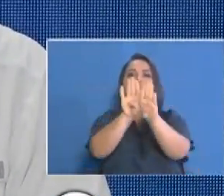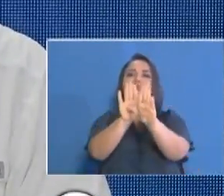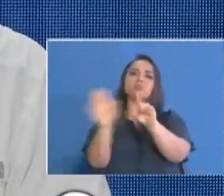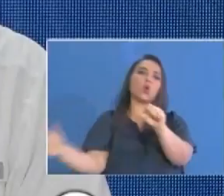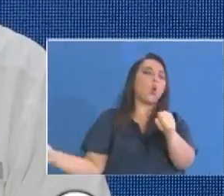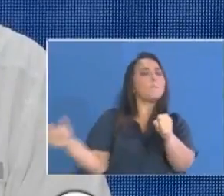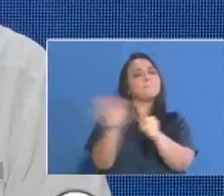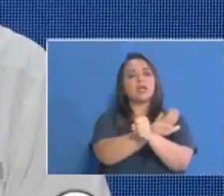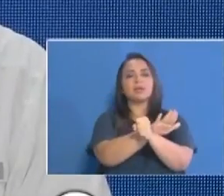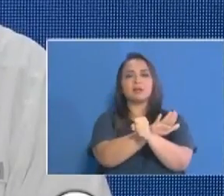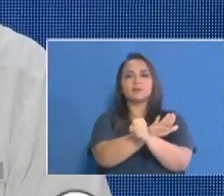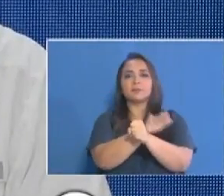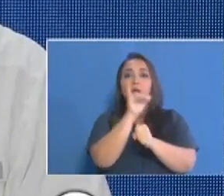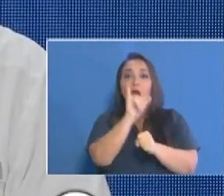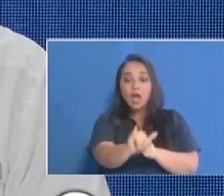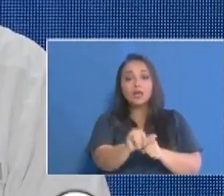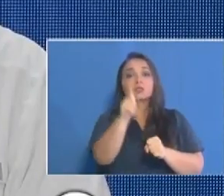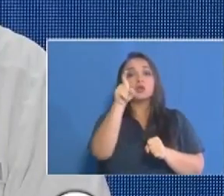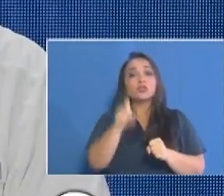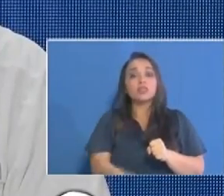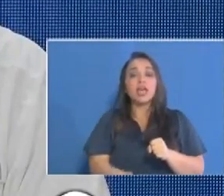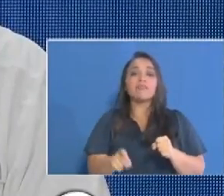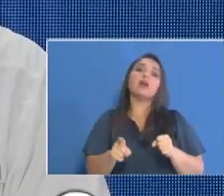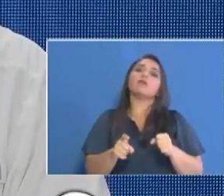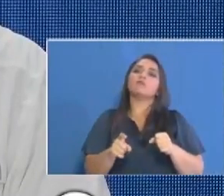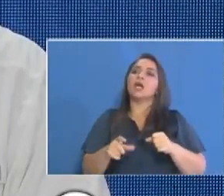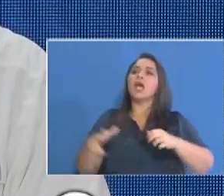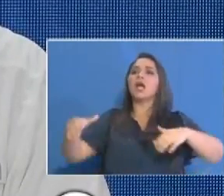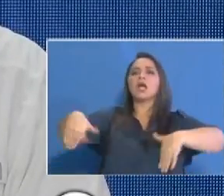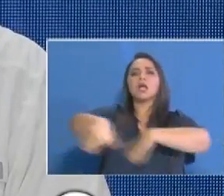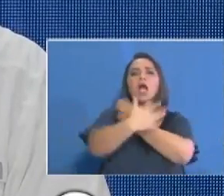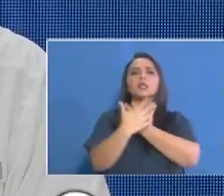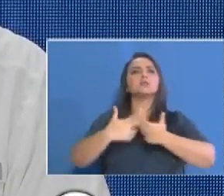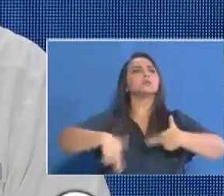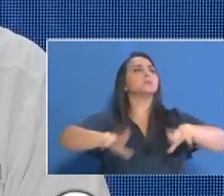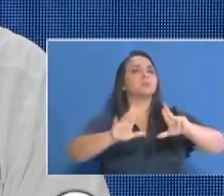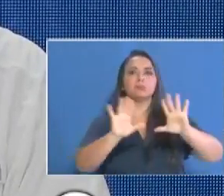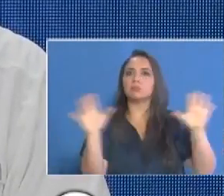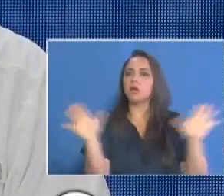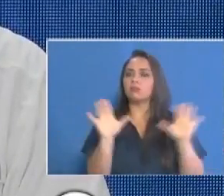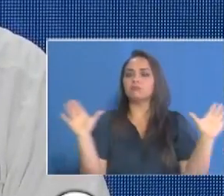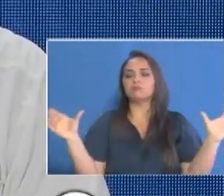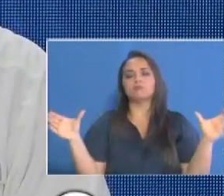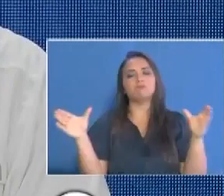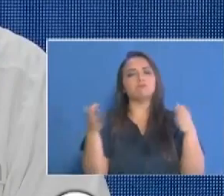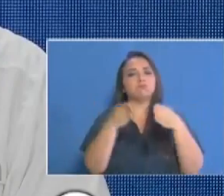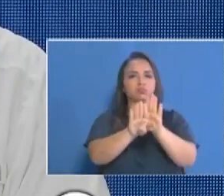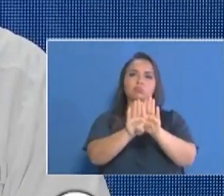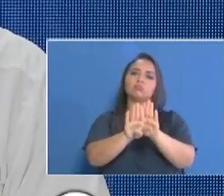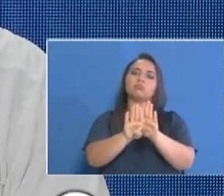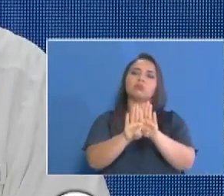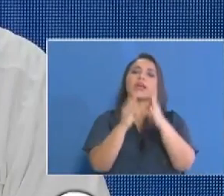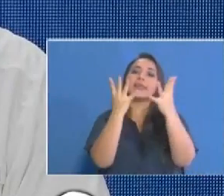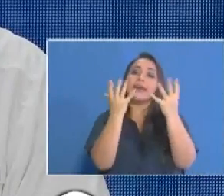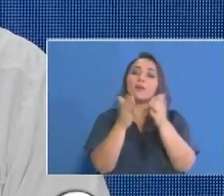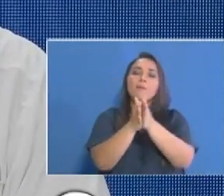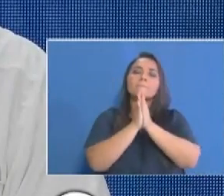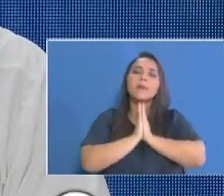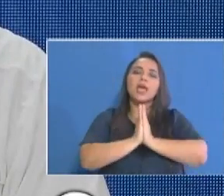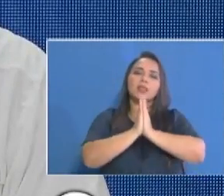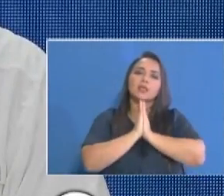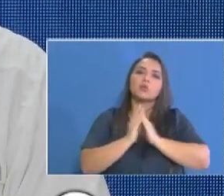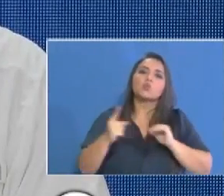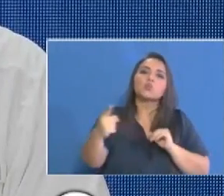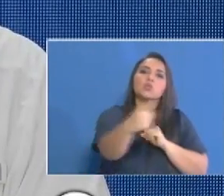esto debe reducir la circulación en todo el país queremos pedir la colaboración y el apoyo de la